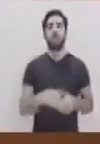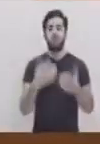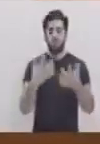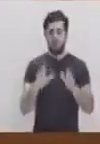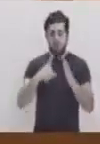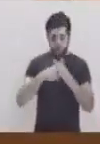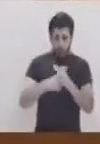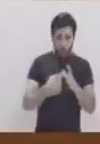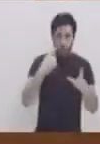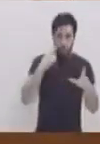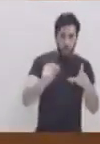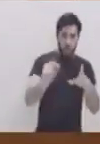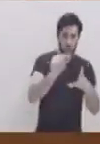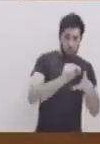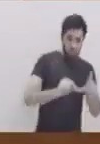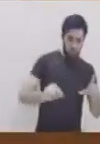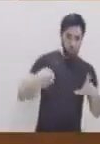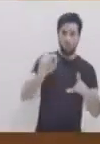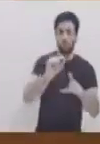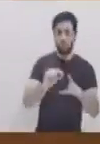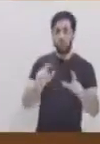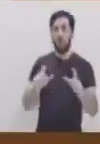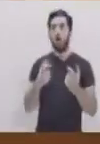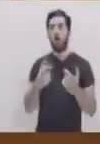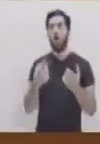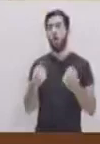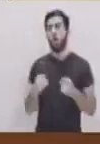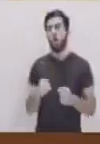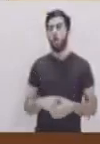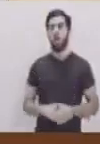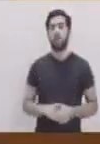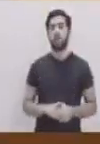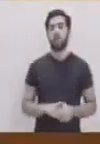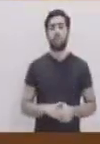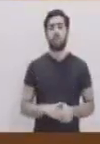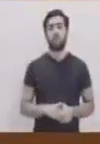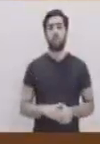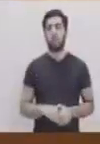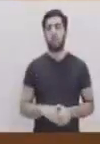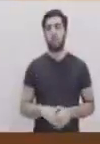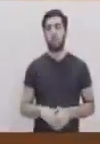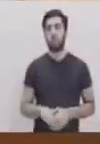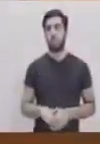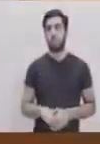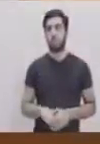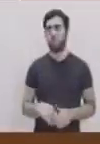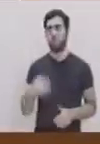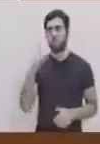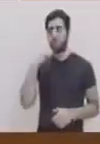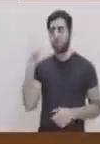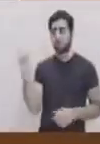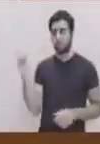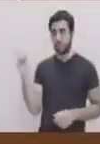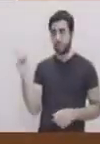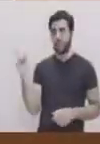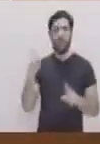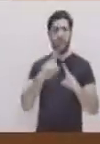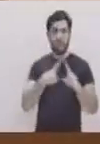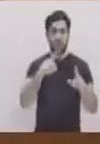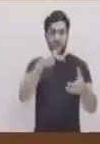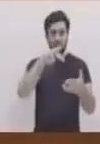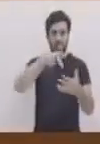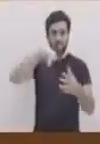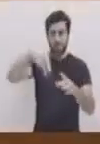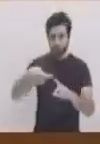Con la misma medida voy a comenzar a trazar, hago el centro en las líneas por donde converge con la circunferencia que acabo de